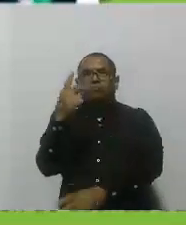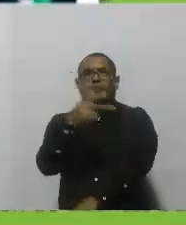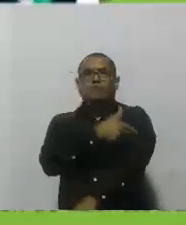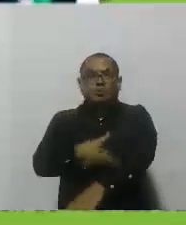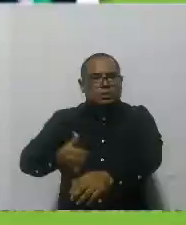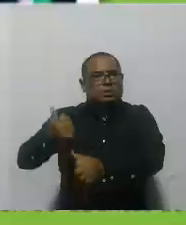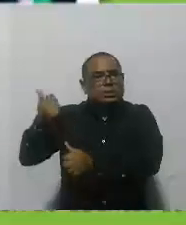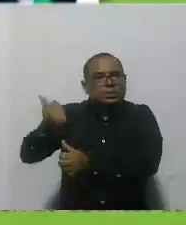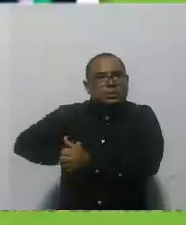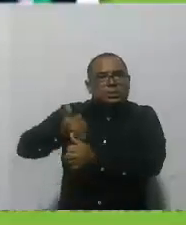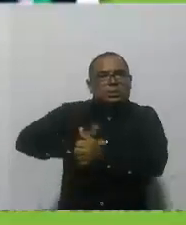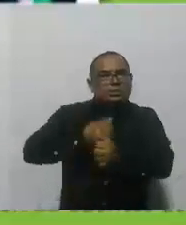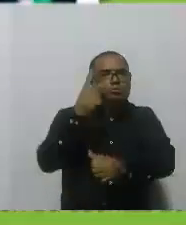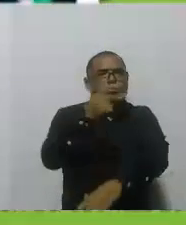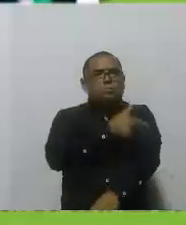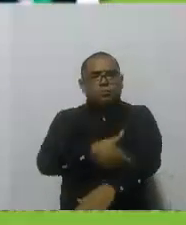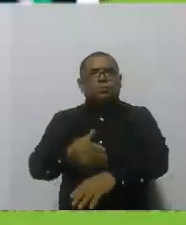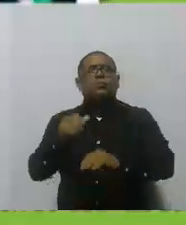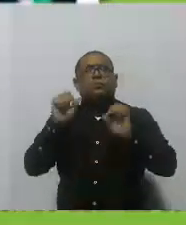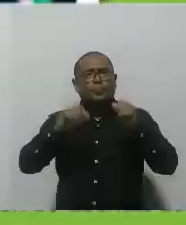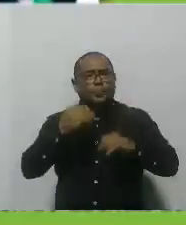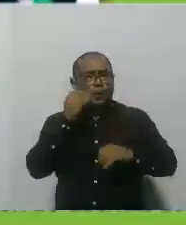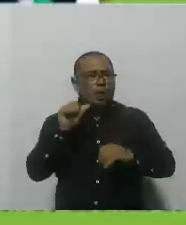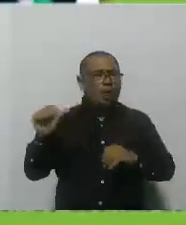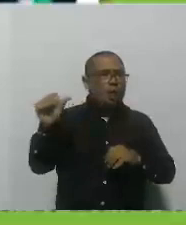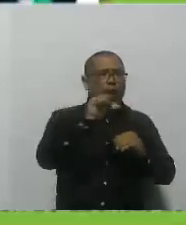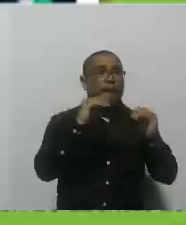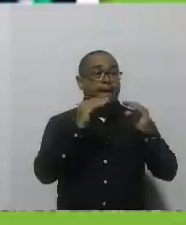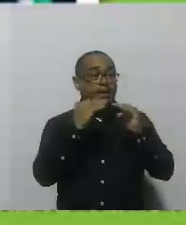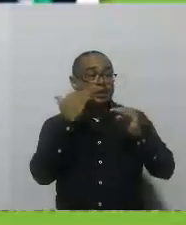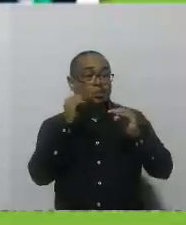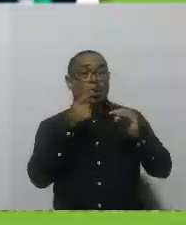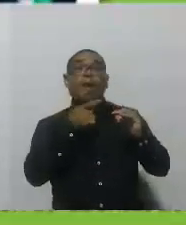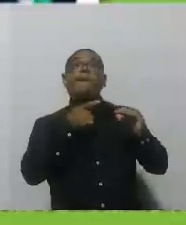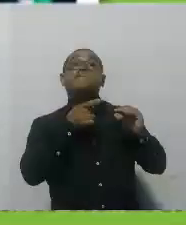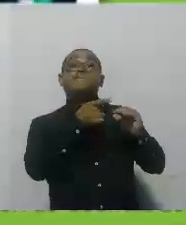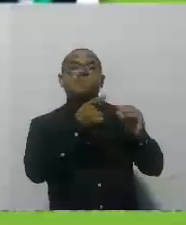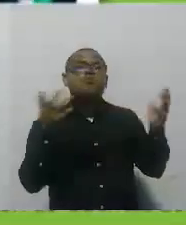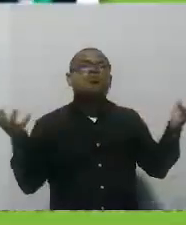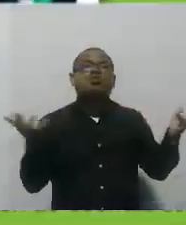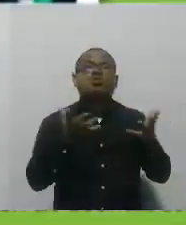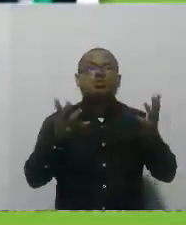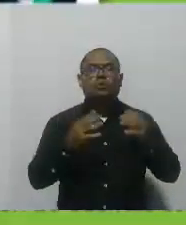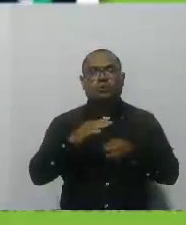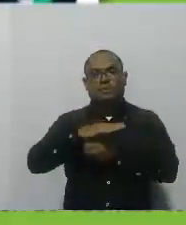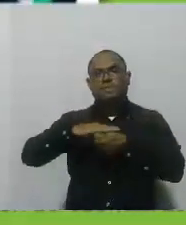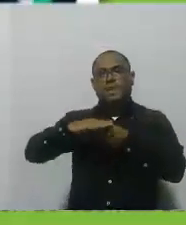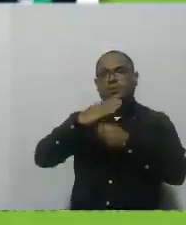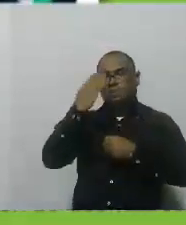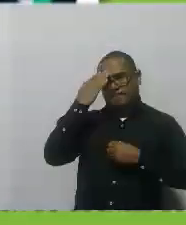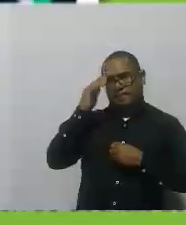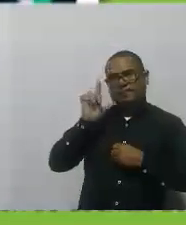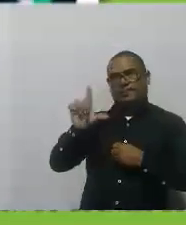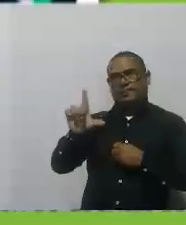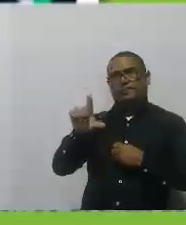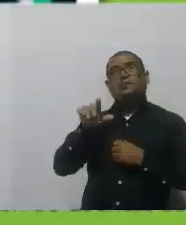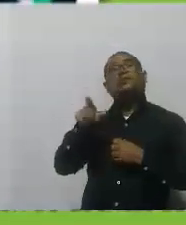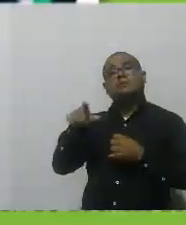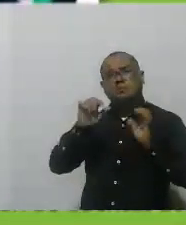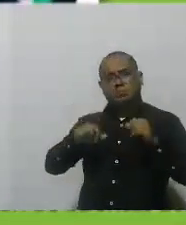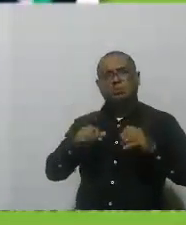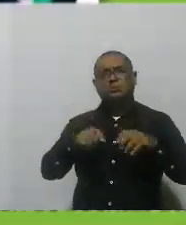Entonces, las mujeres pueden acercarse a la Casa de la Mujer, que está ubicada en Blas de Leso. Ahí hay un equipo